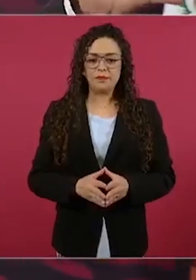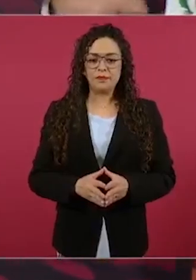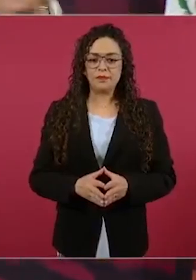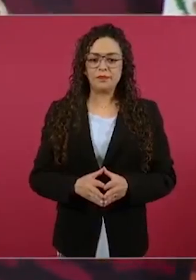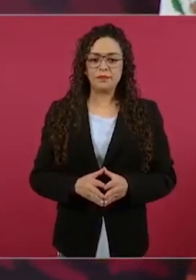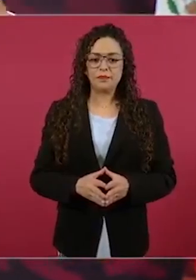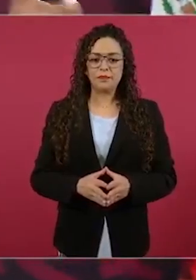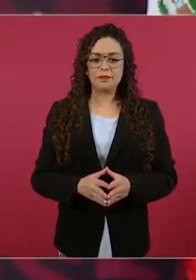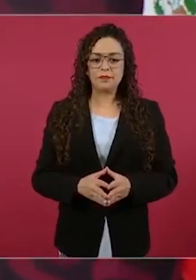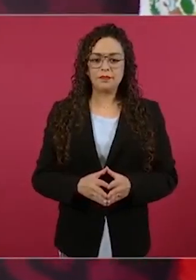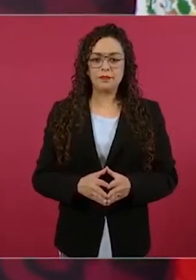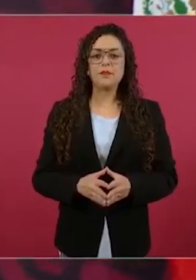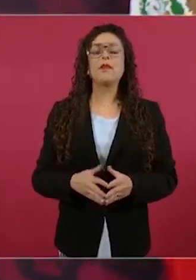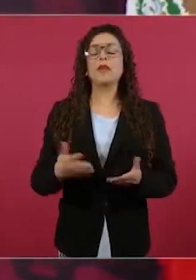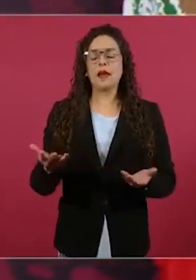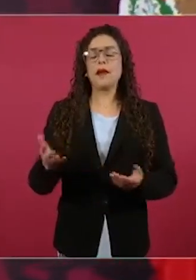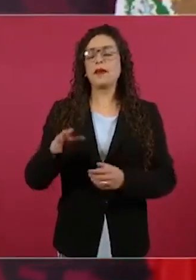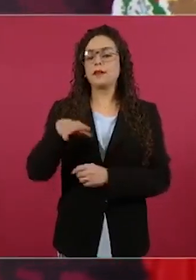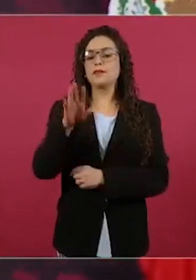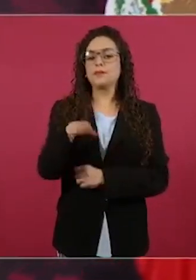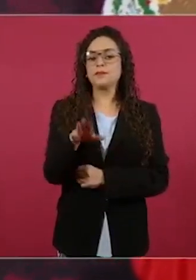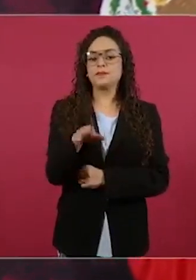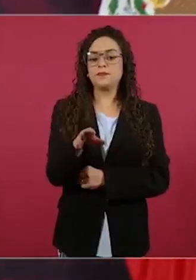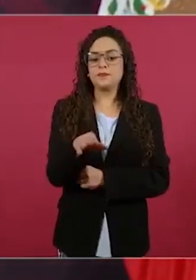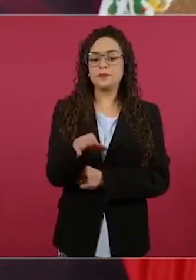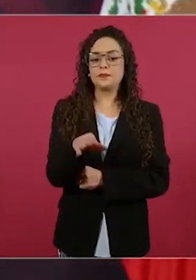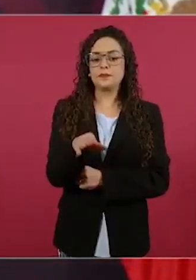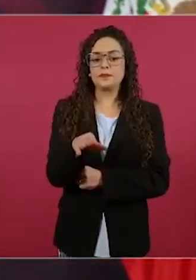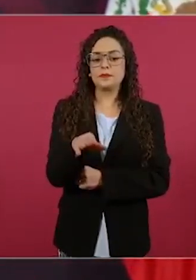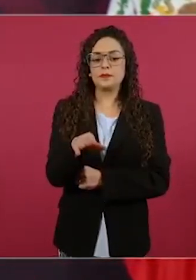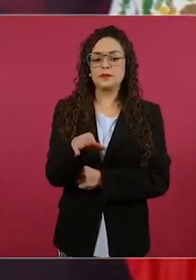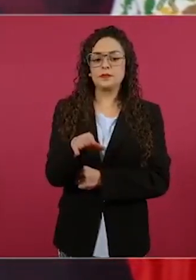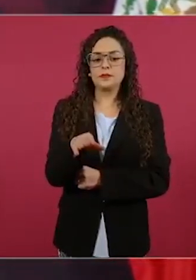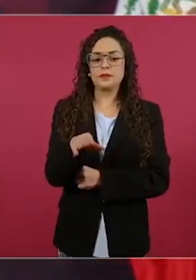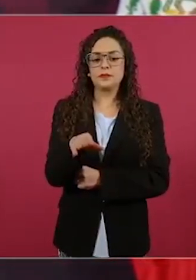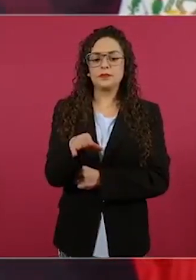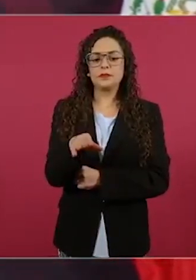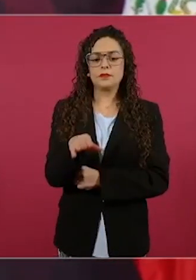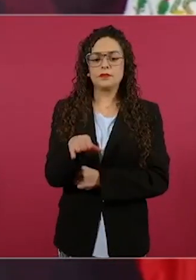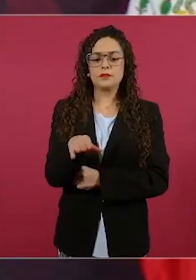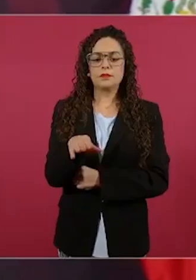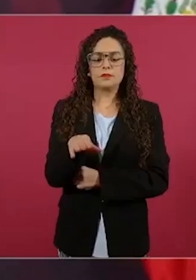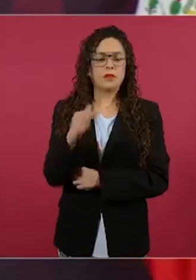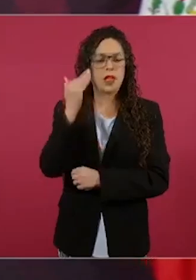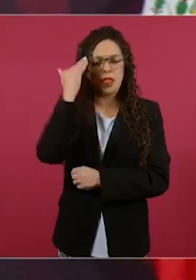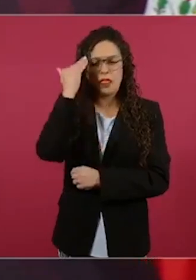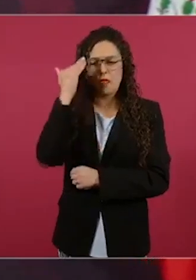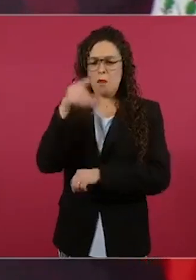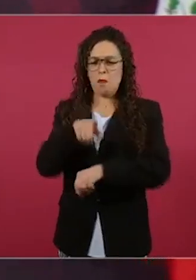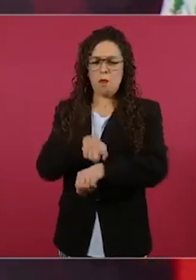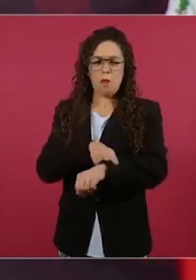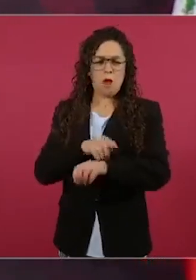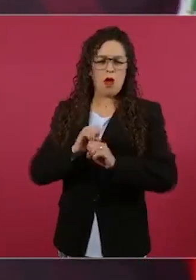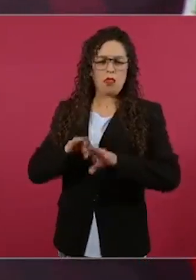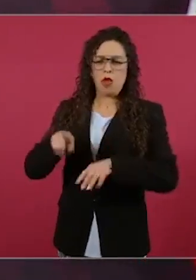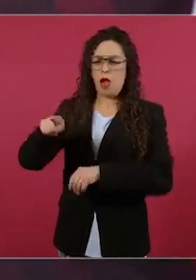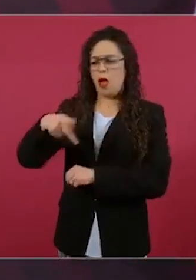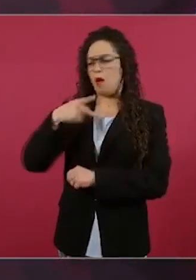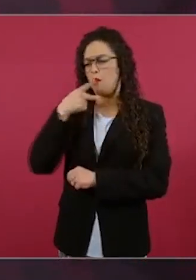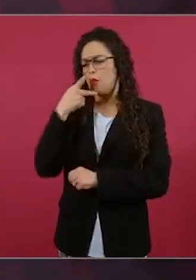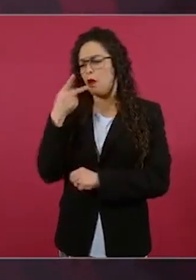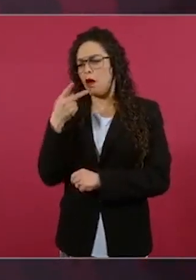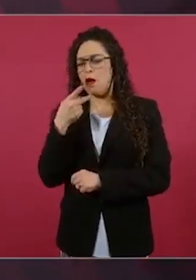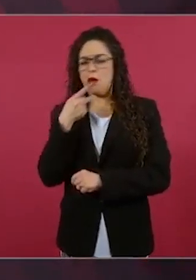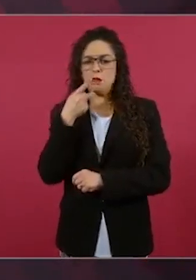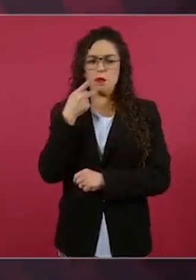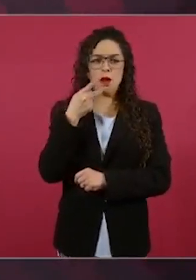todo el tiempo, Ciro